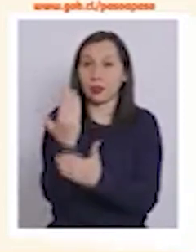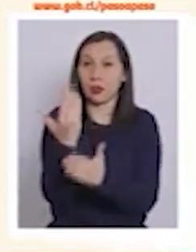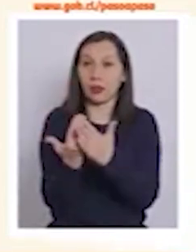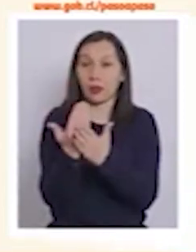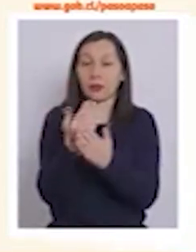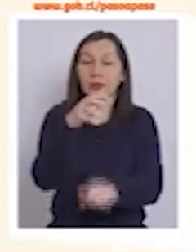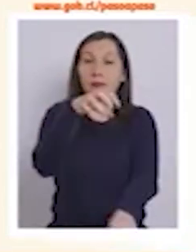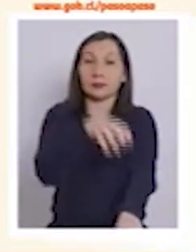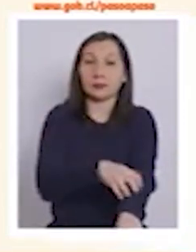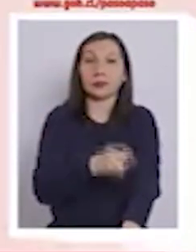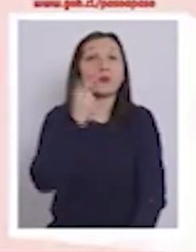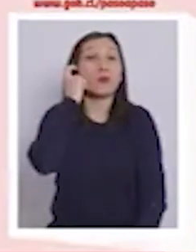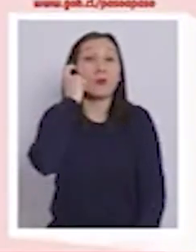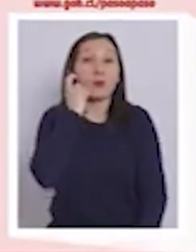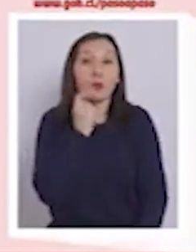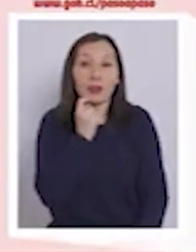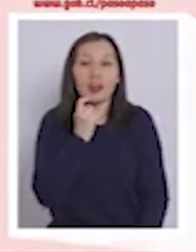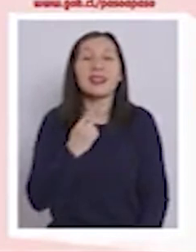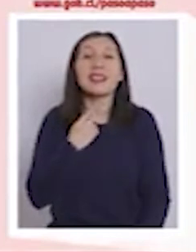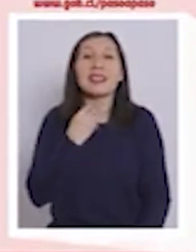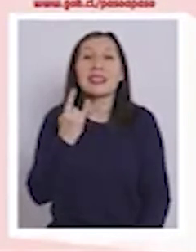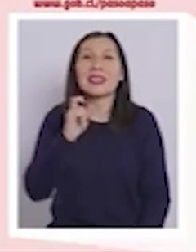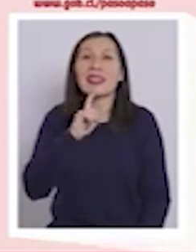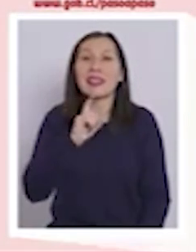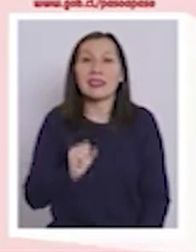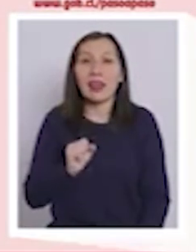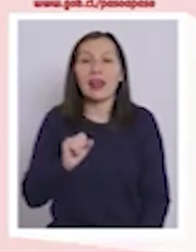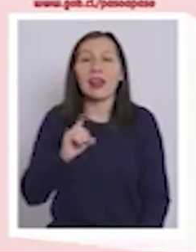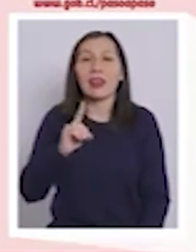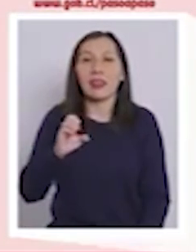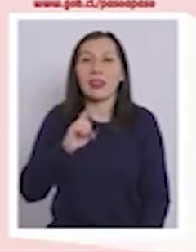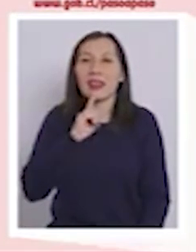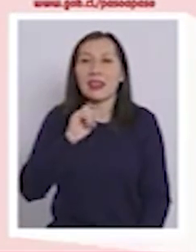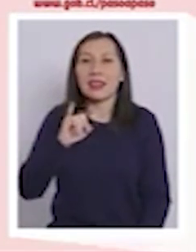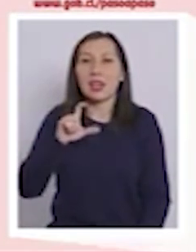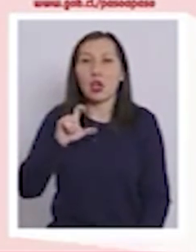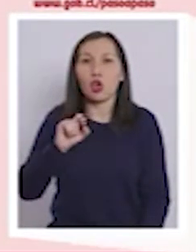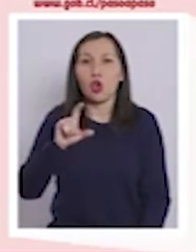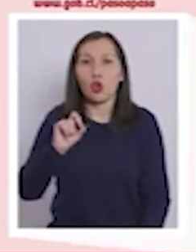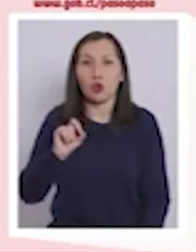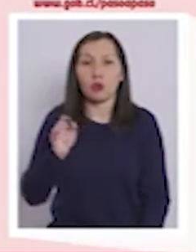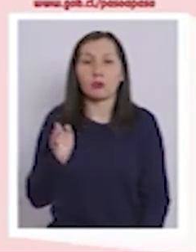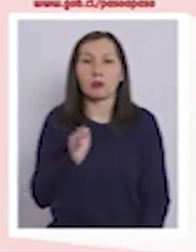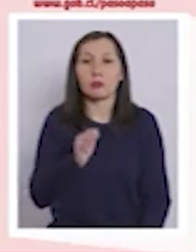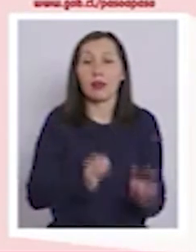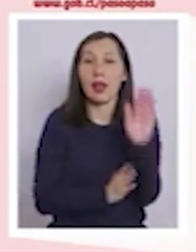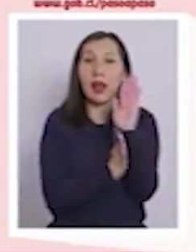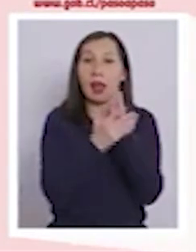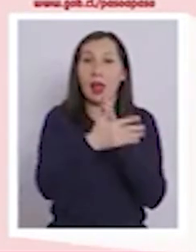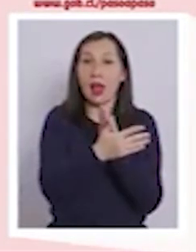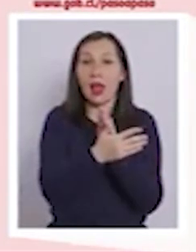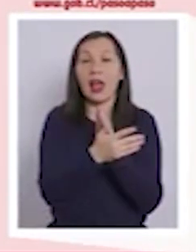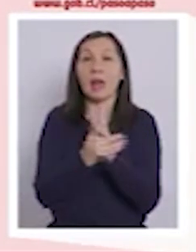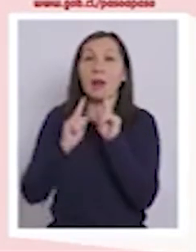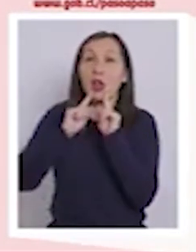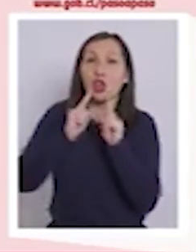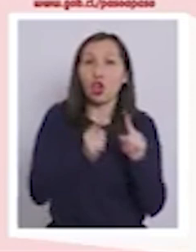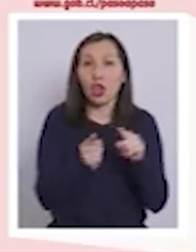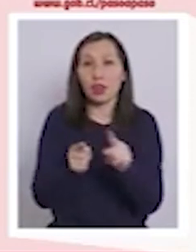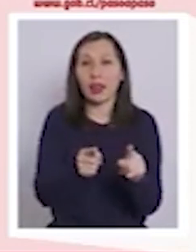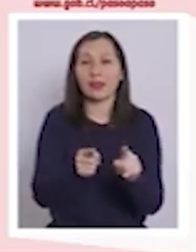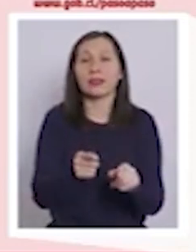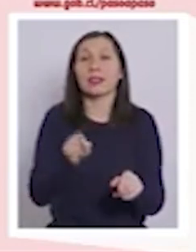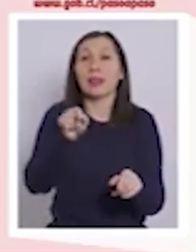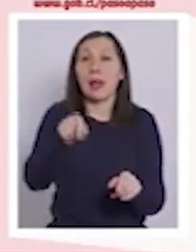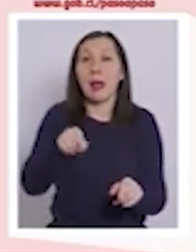En la región de O'Higgins, Quinta de Tilcoco. En la región de la Araucanía, Tolten. En la